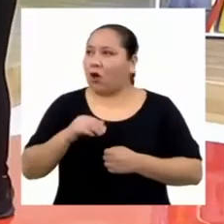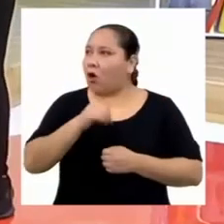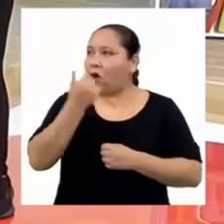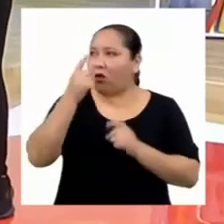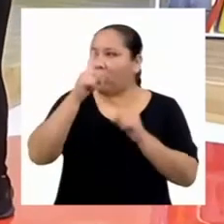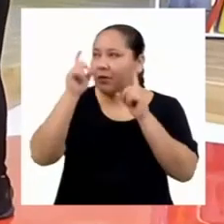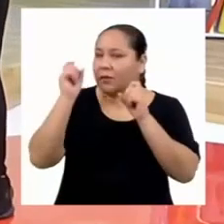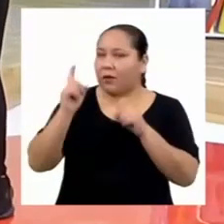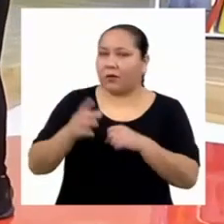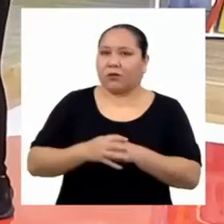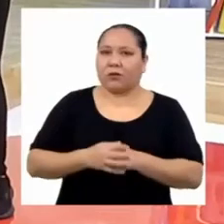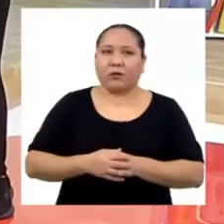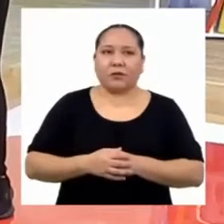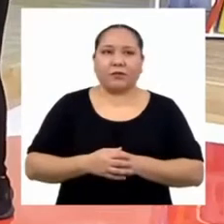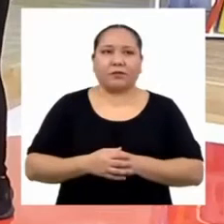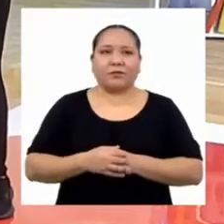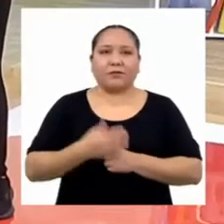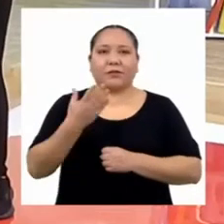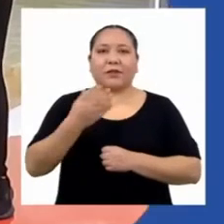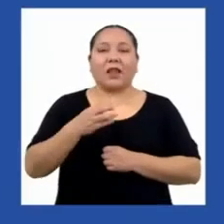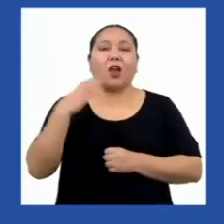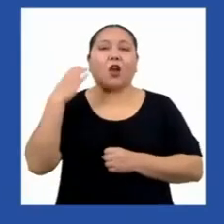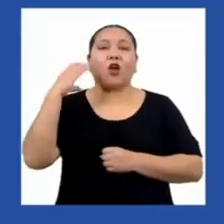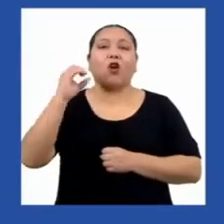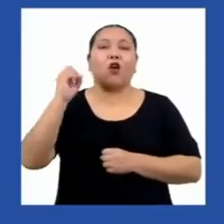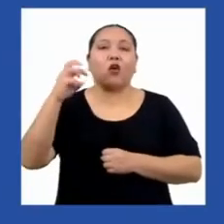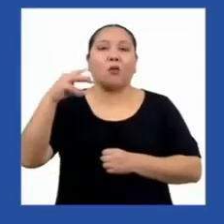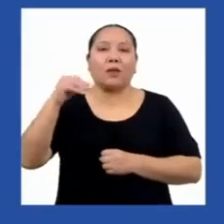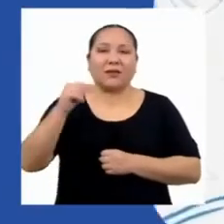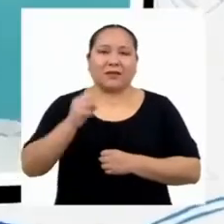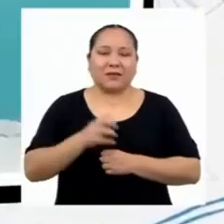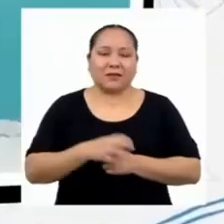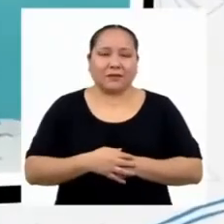más que viene con Giret desde Comas.